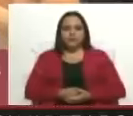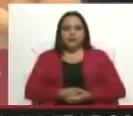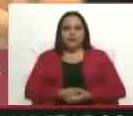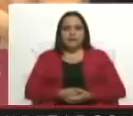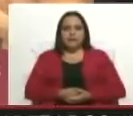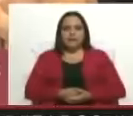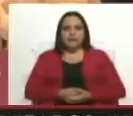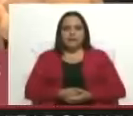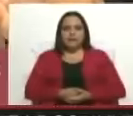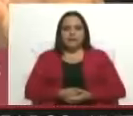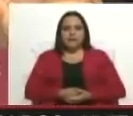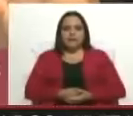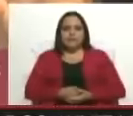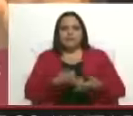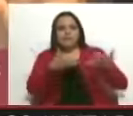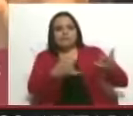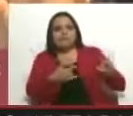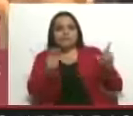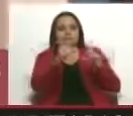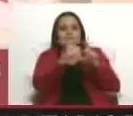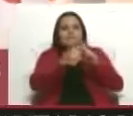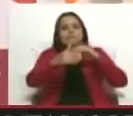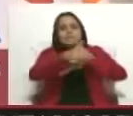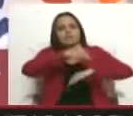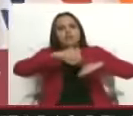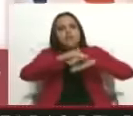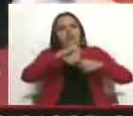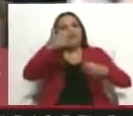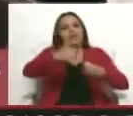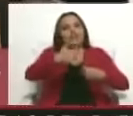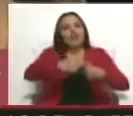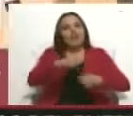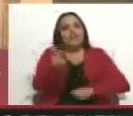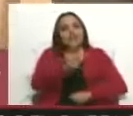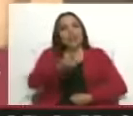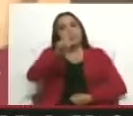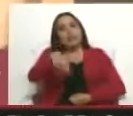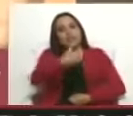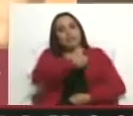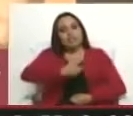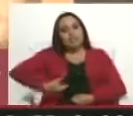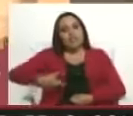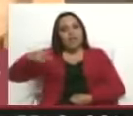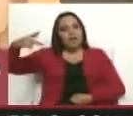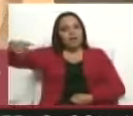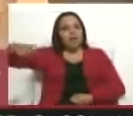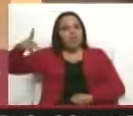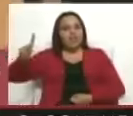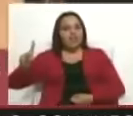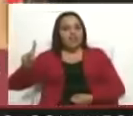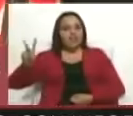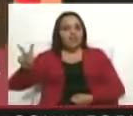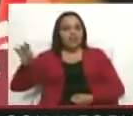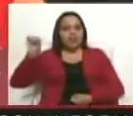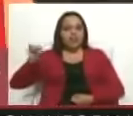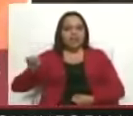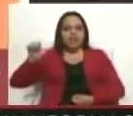A continuación, palabras del ministro del Poder Popular de Petróleo y presidente de PDVSA, Pedro Rafael Pérez Ea.